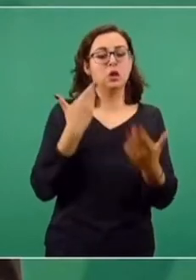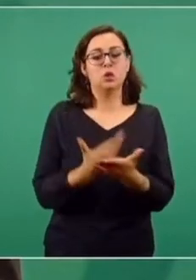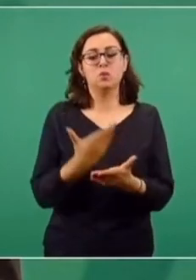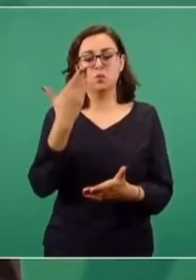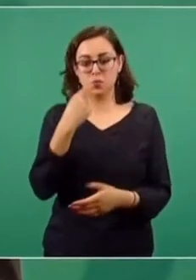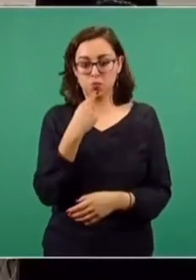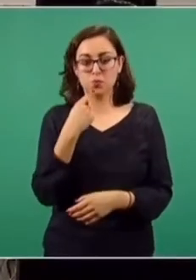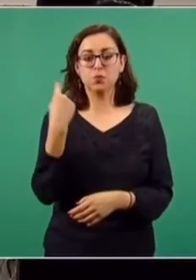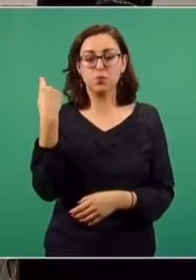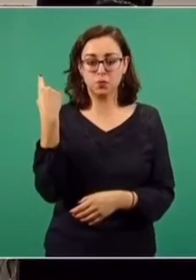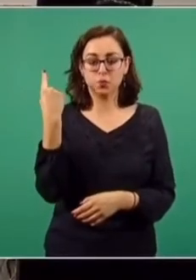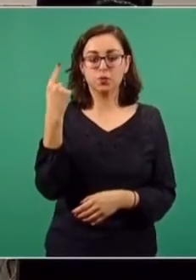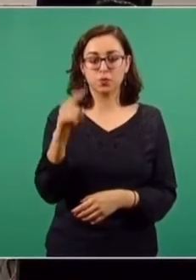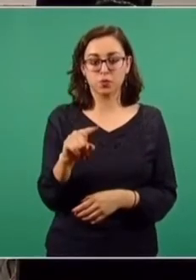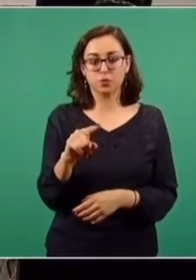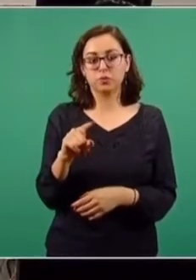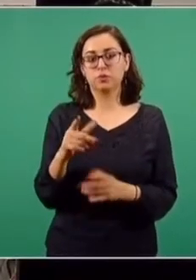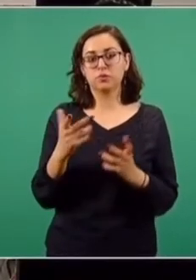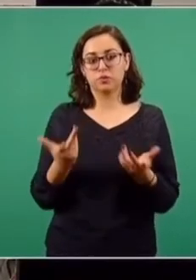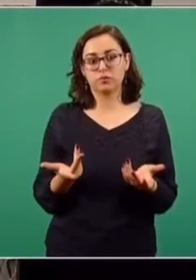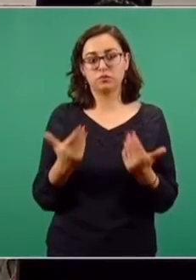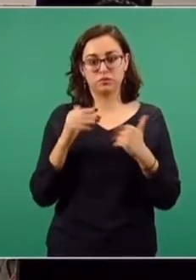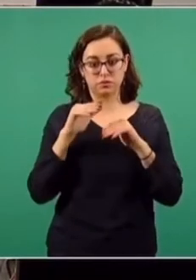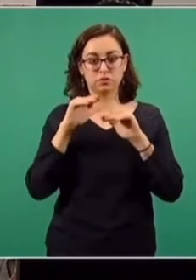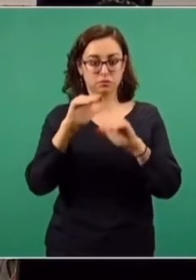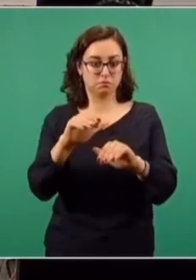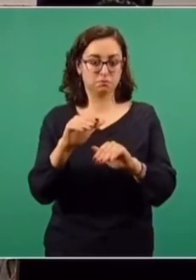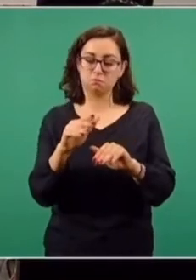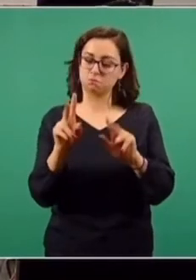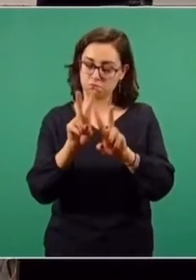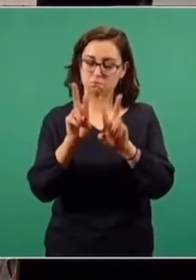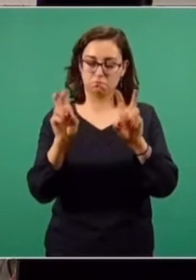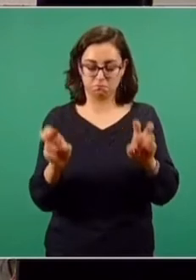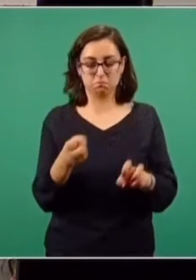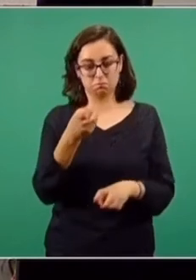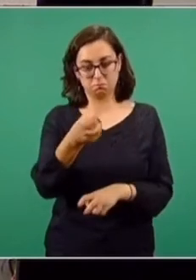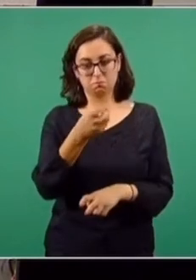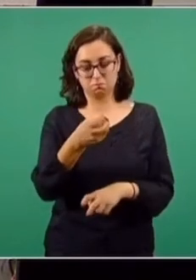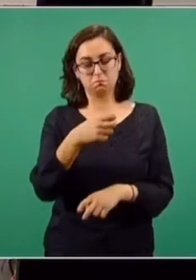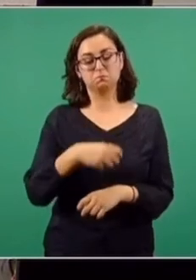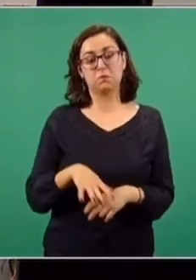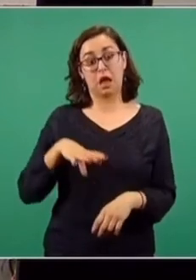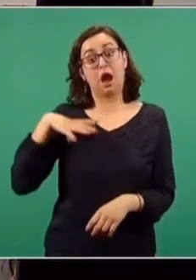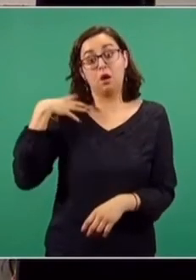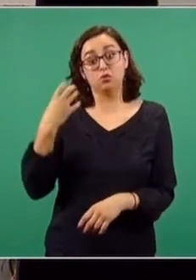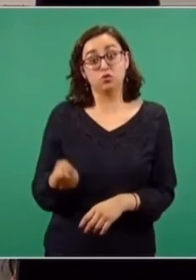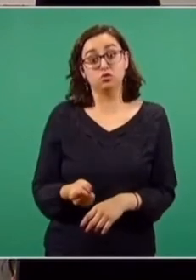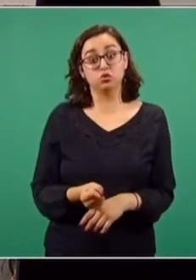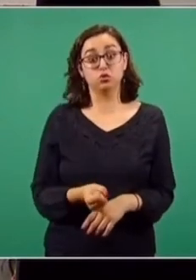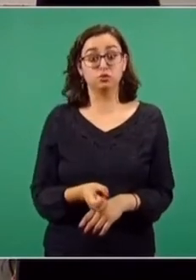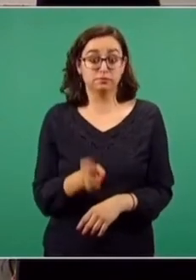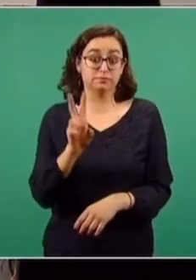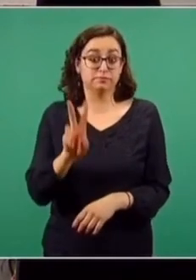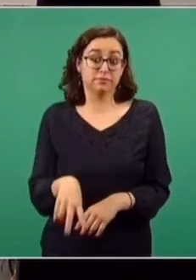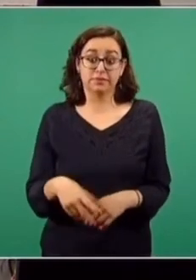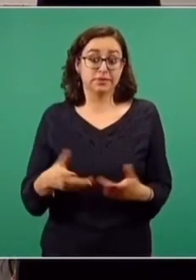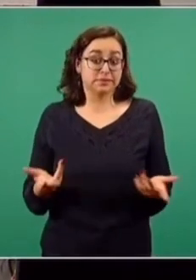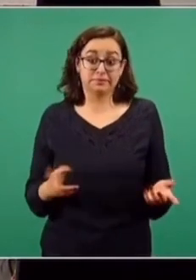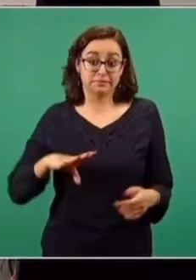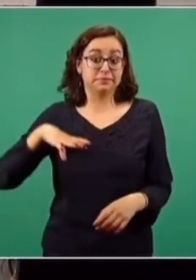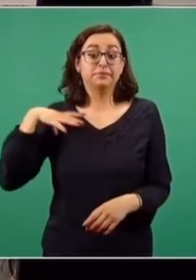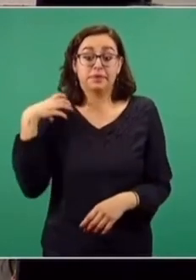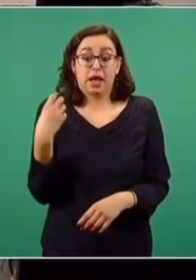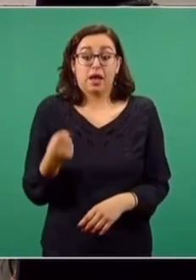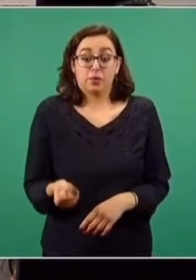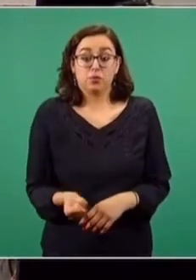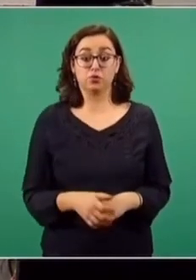recibido sobre este tipo de abusos, al final de cuentas las cosas con el